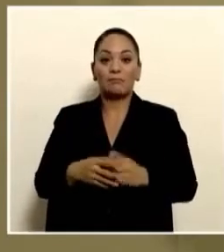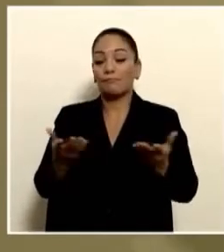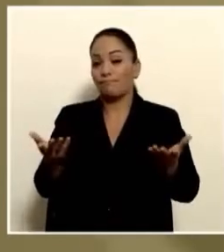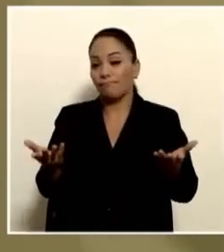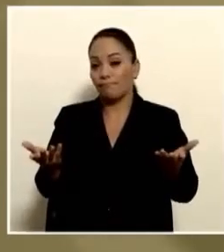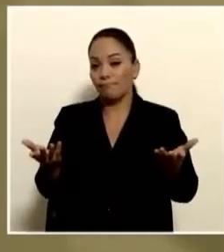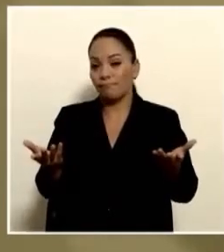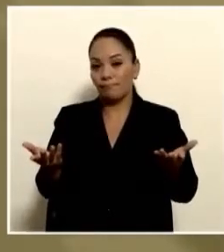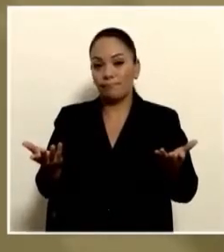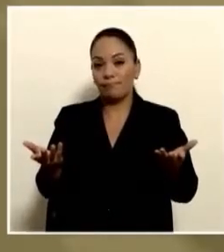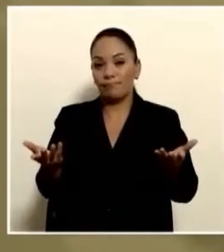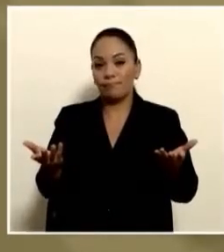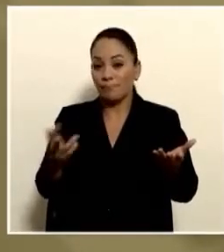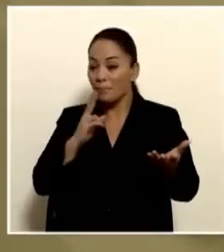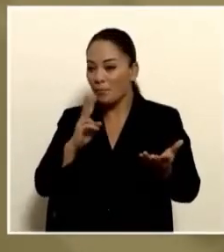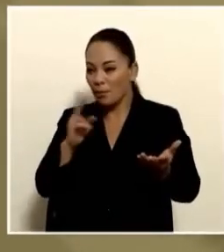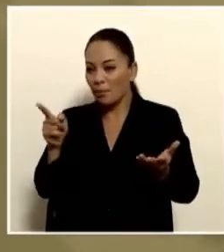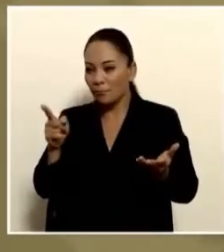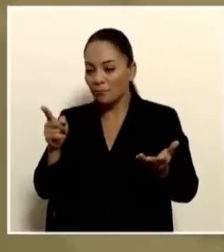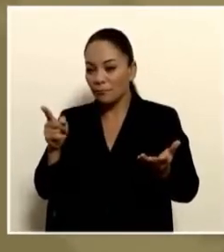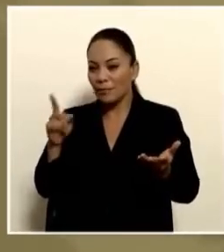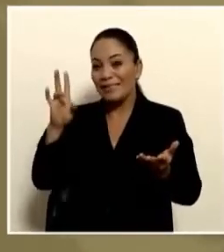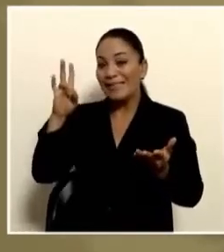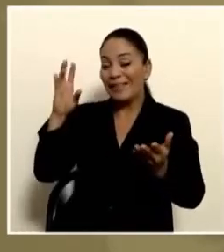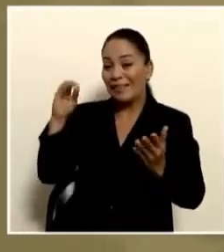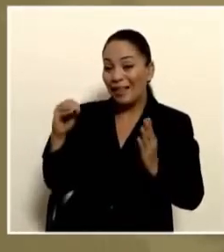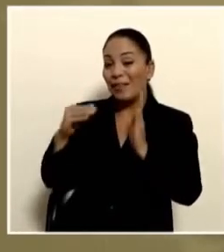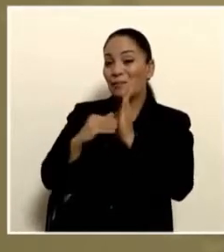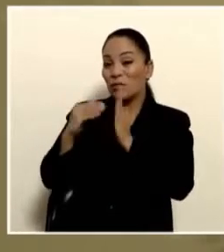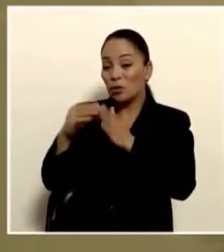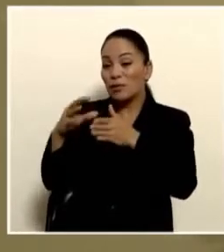Sí, eso es, 70 millones de dólares,